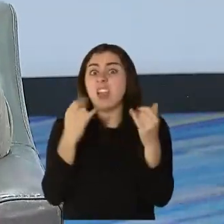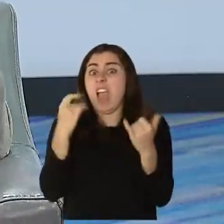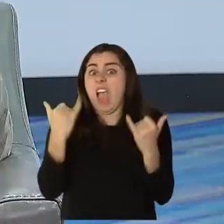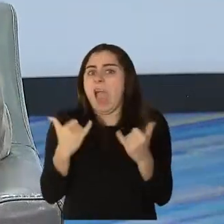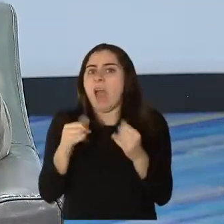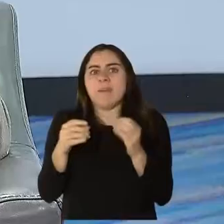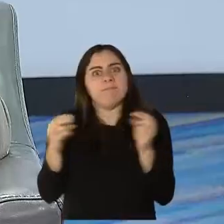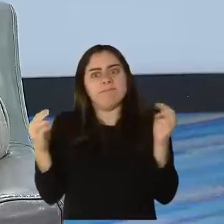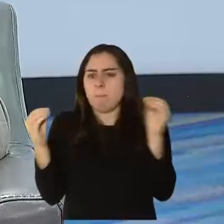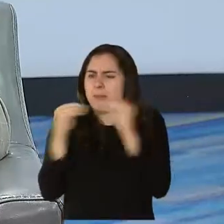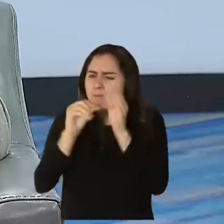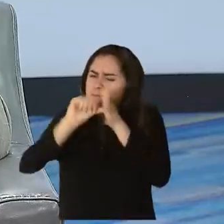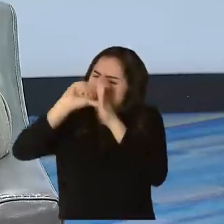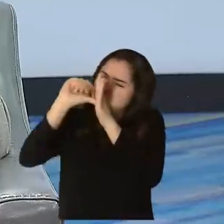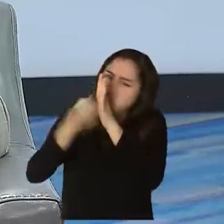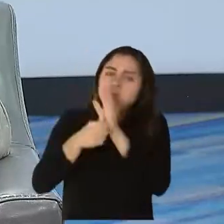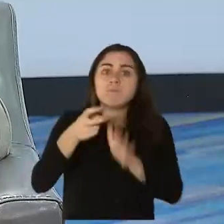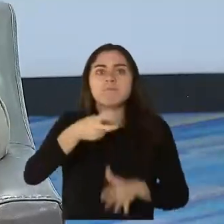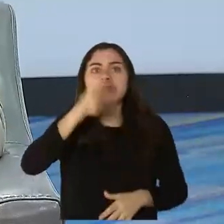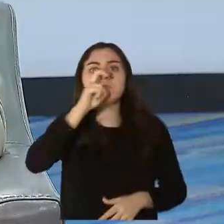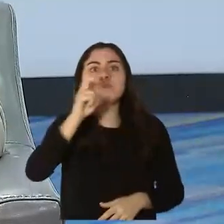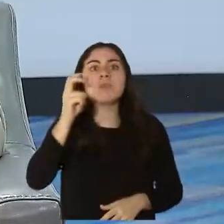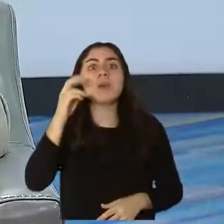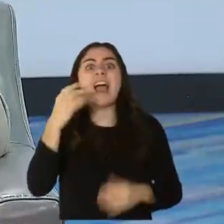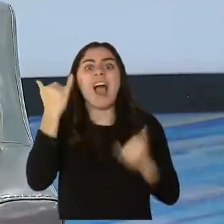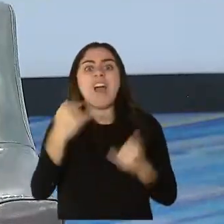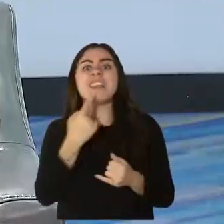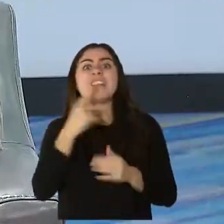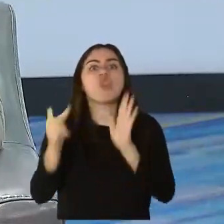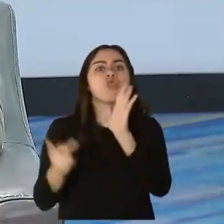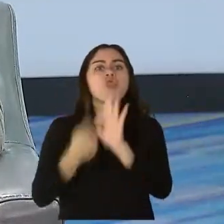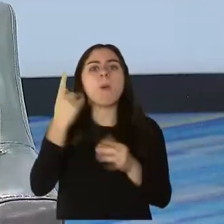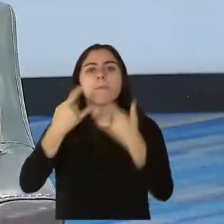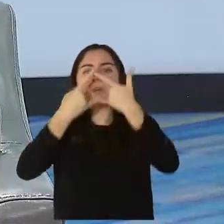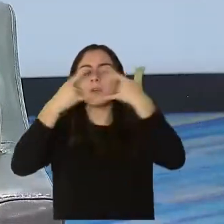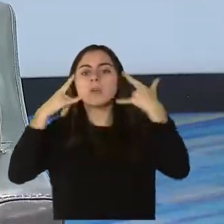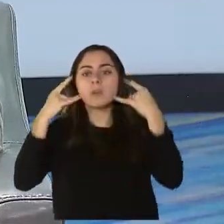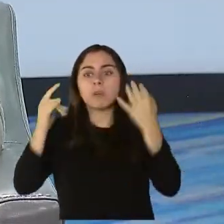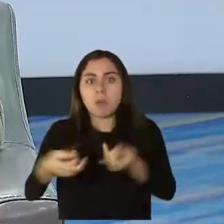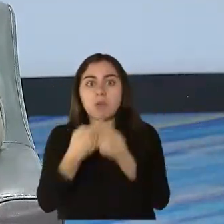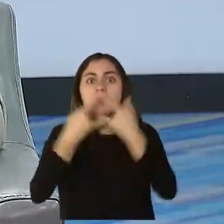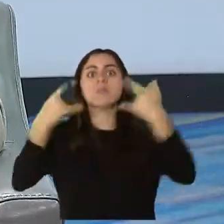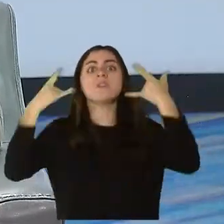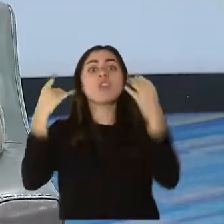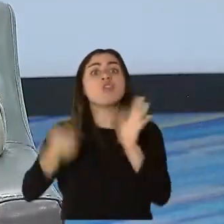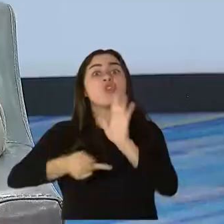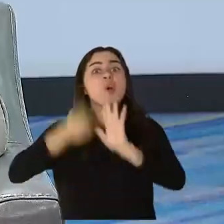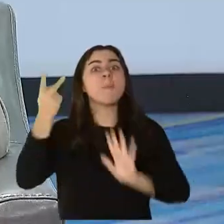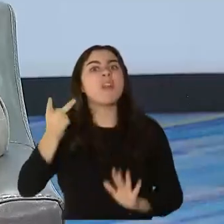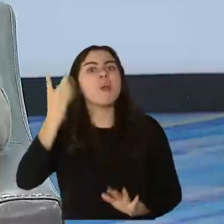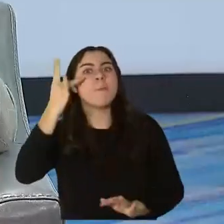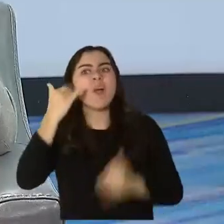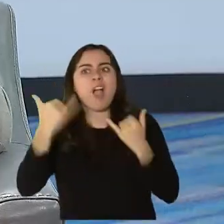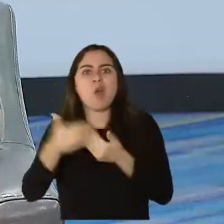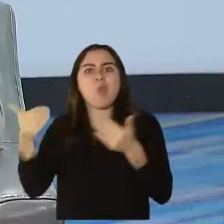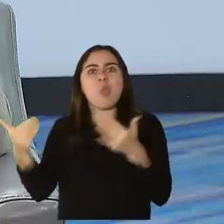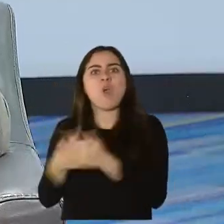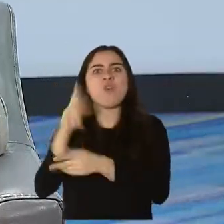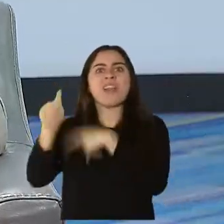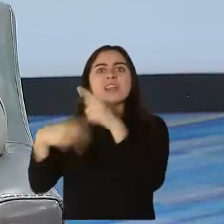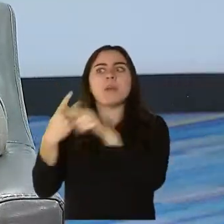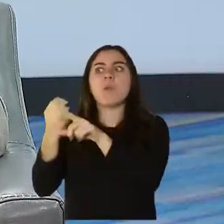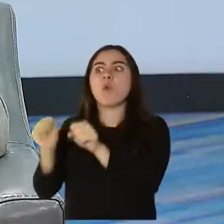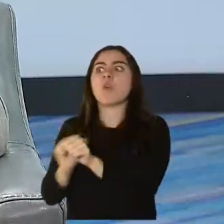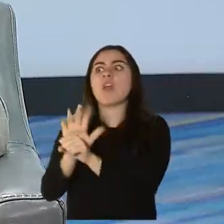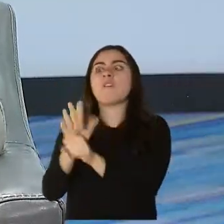el concepto y se está hablando del double masking, usar doble mascarilla para minimizar aún más el riesgo de que por alguna